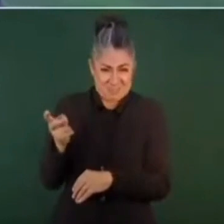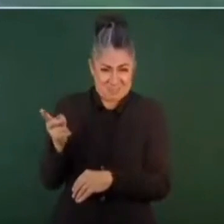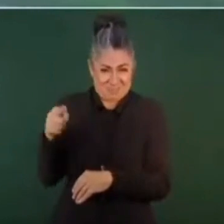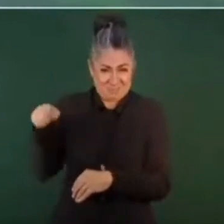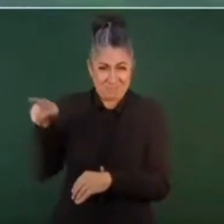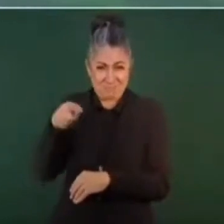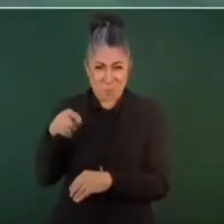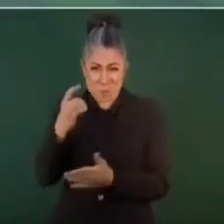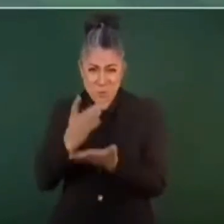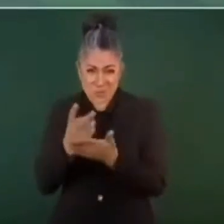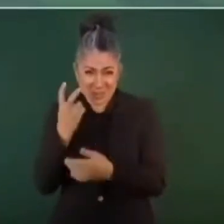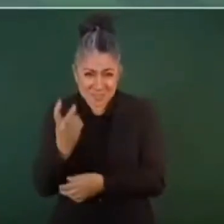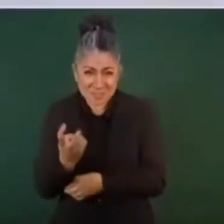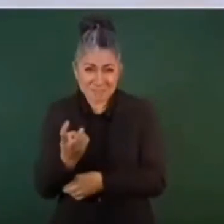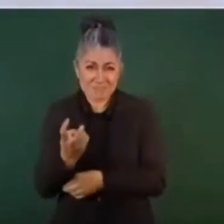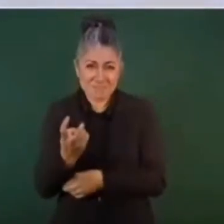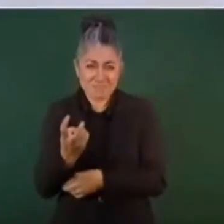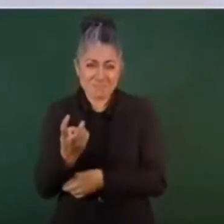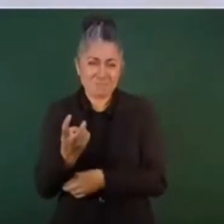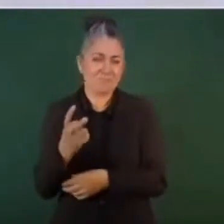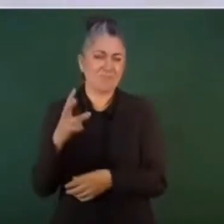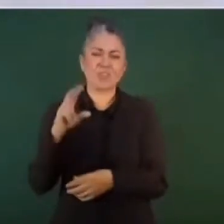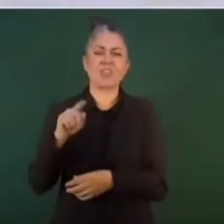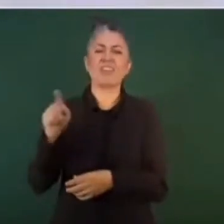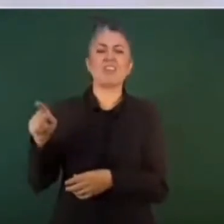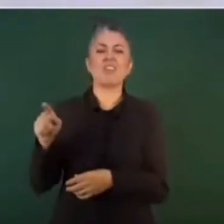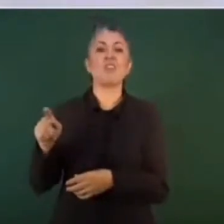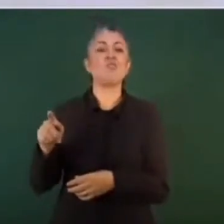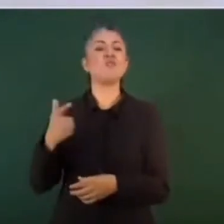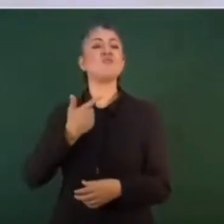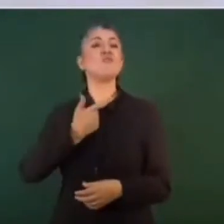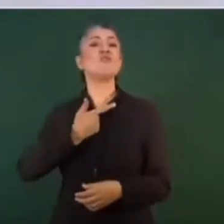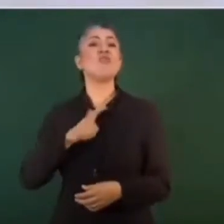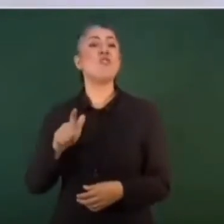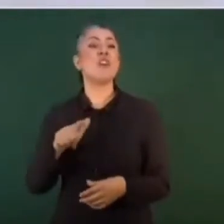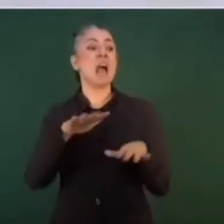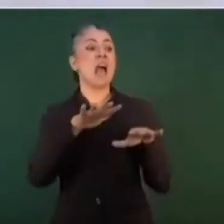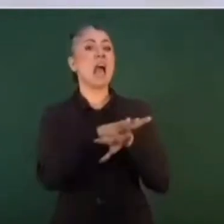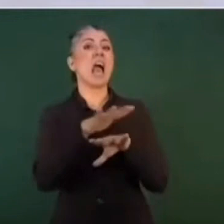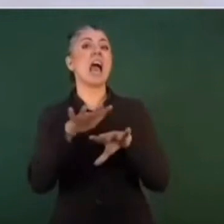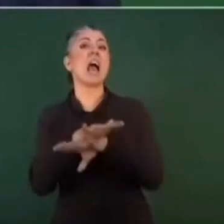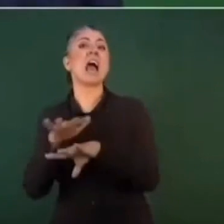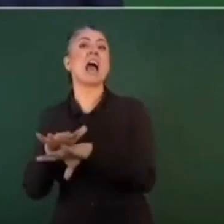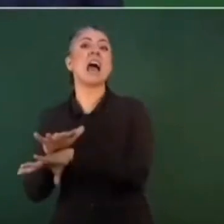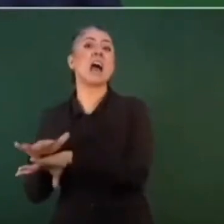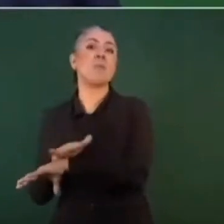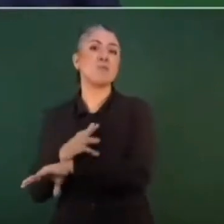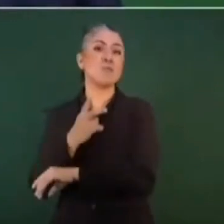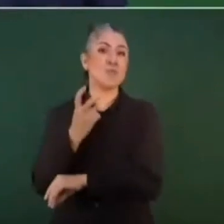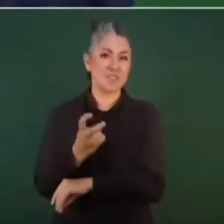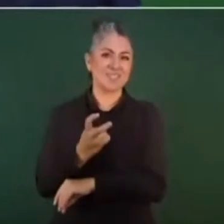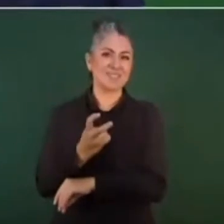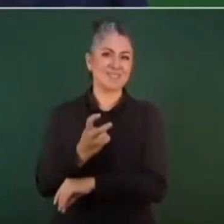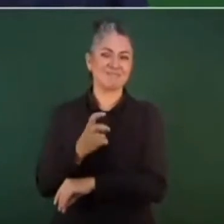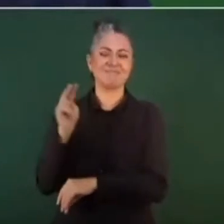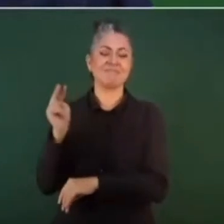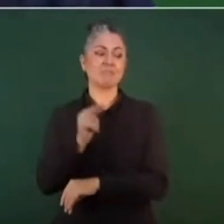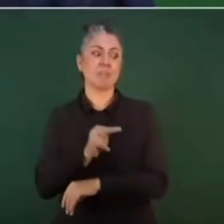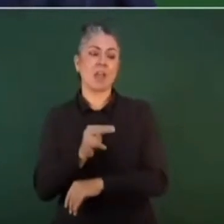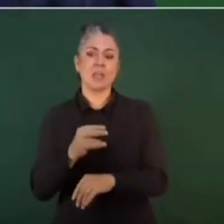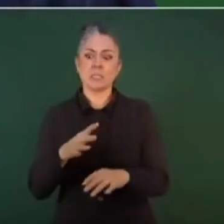lamentable no están conformes por los cambios que se están llevando en nuestro país por lo que representa